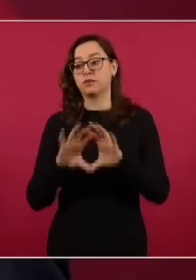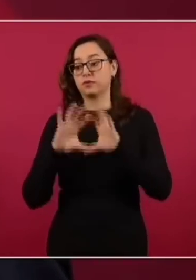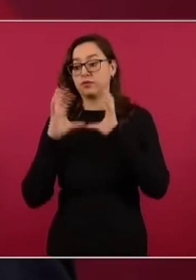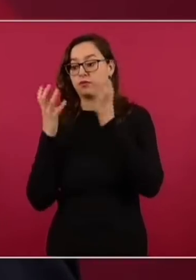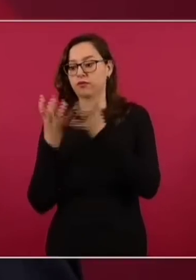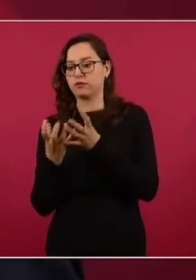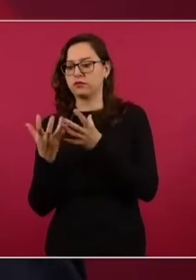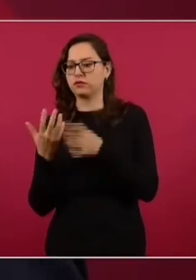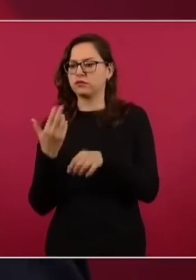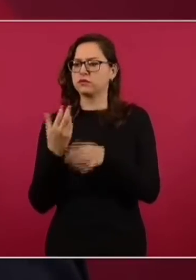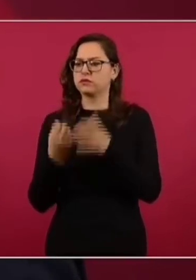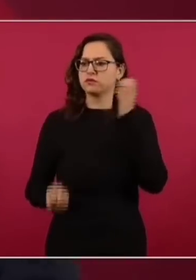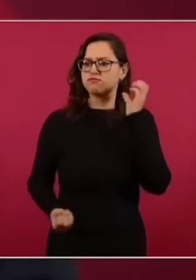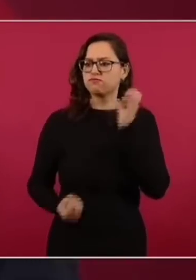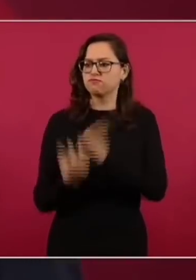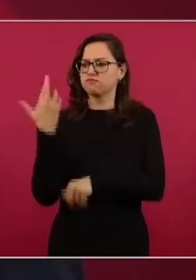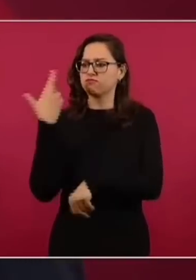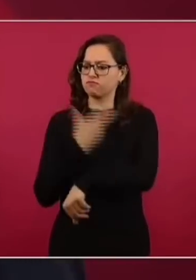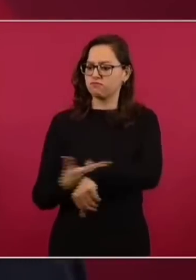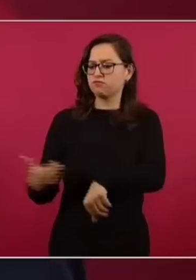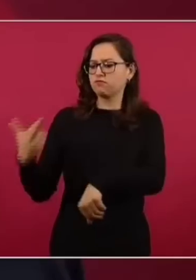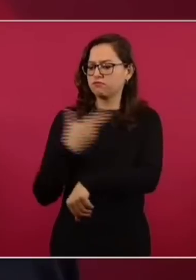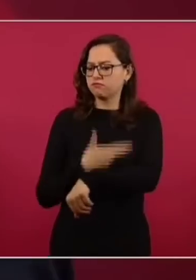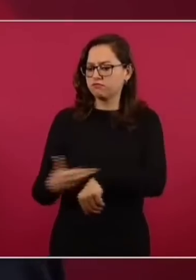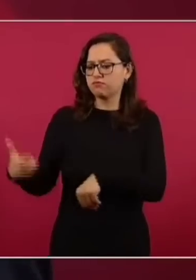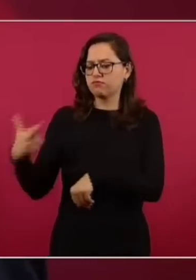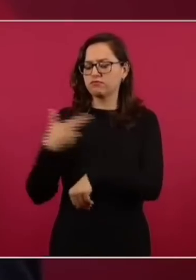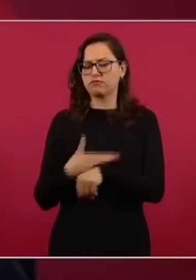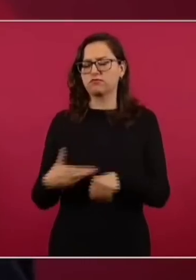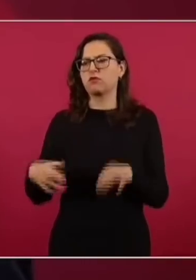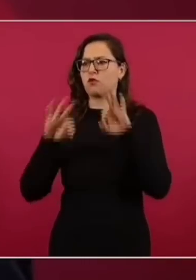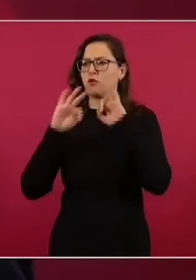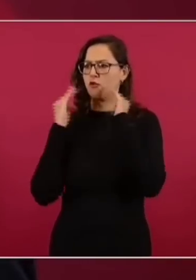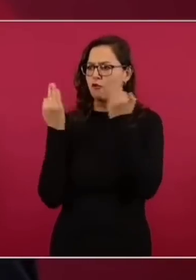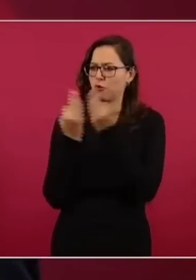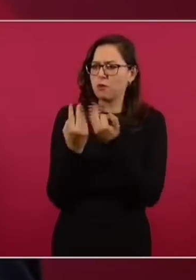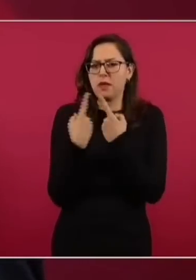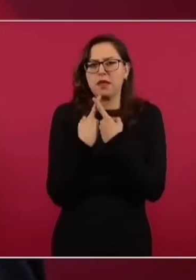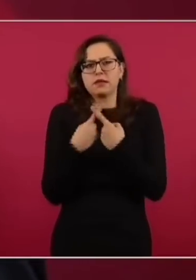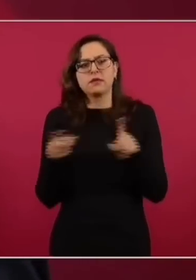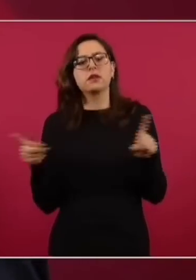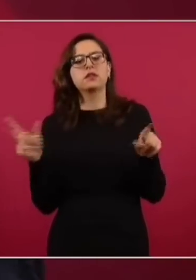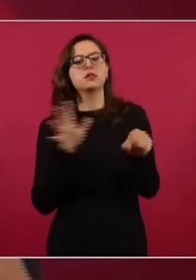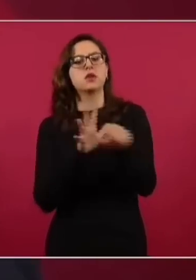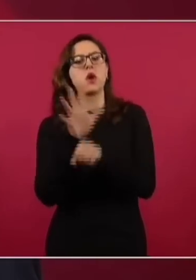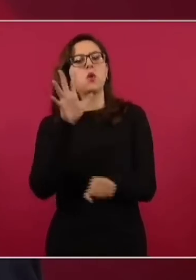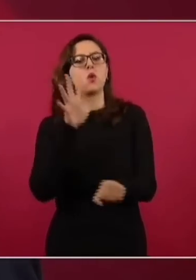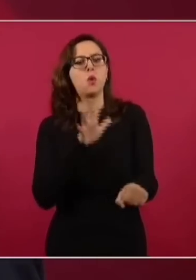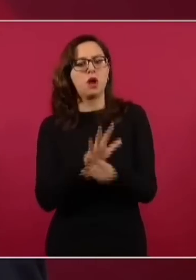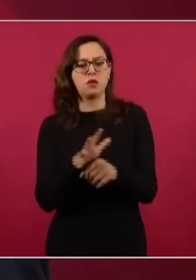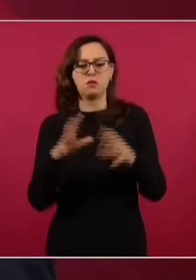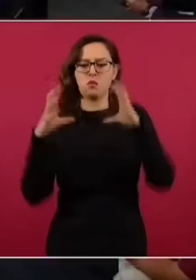regiones y